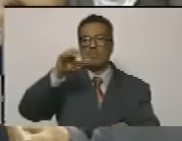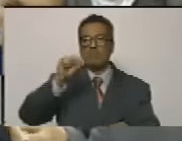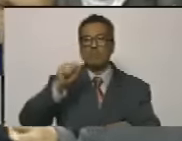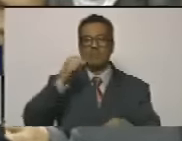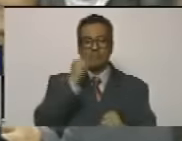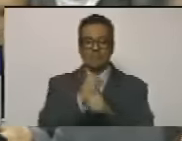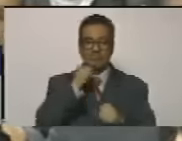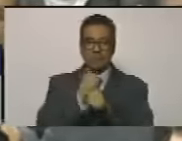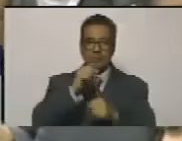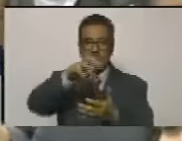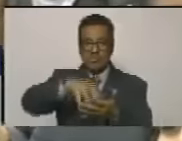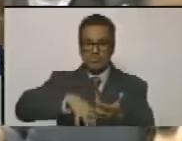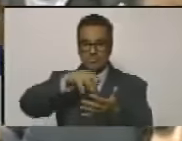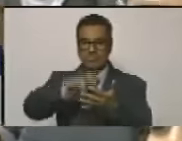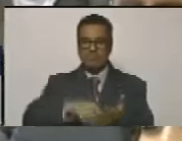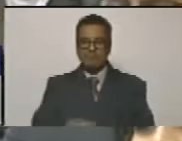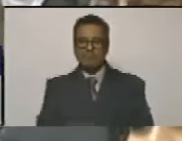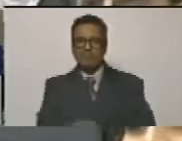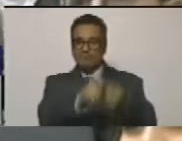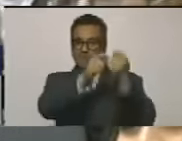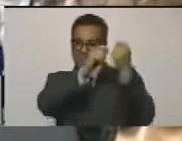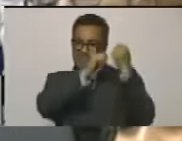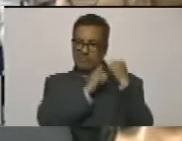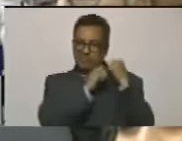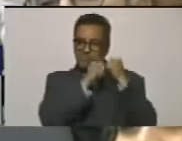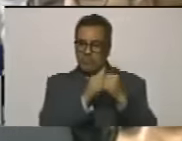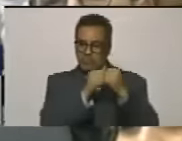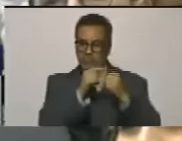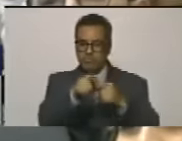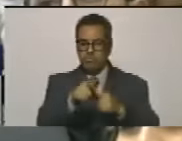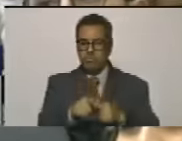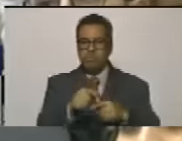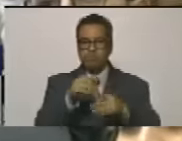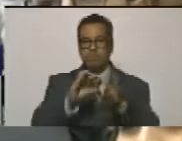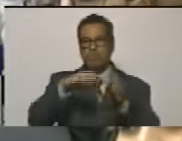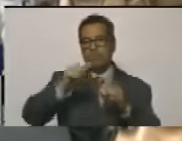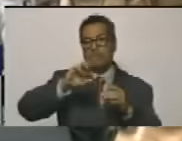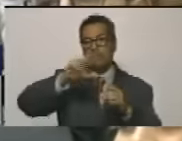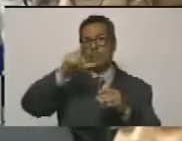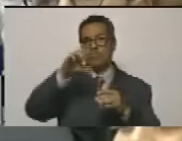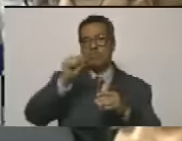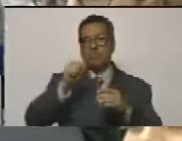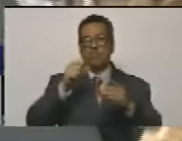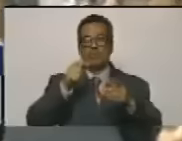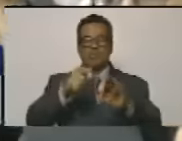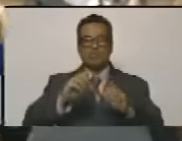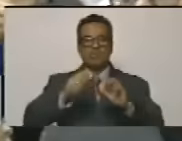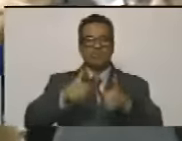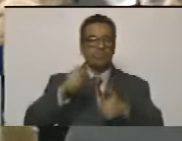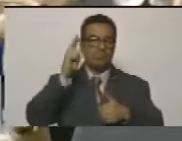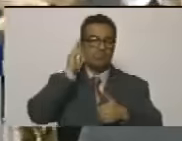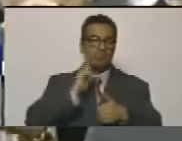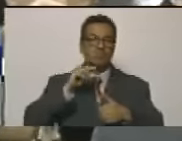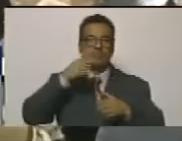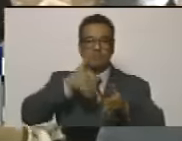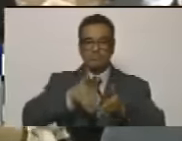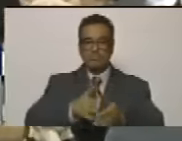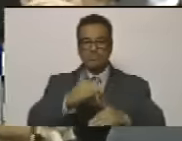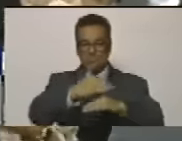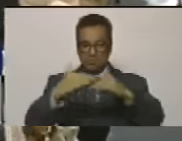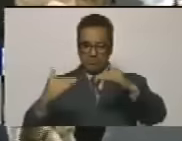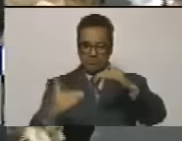campo, quien cargando sacos de algodón elevó en Carlos esos principios bolivarianos. El menor de cinco